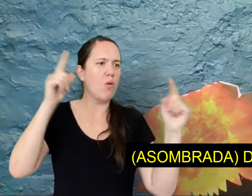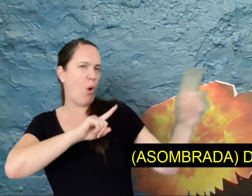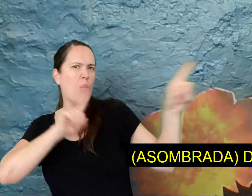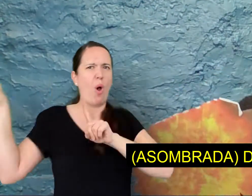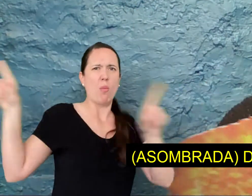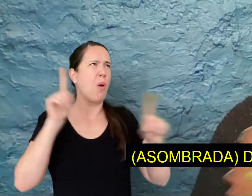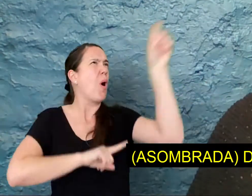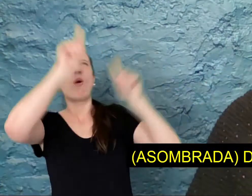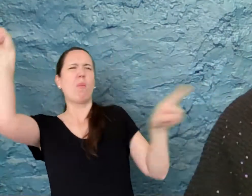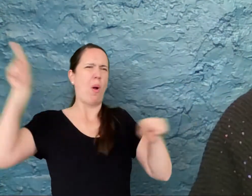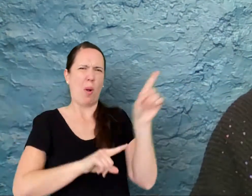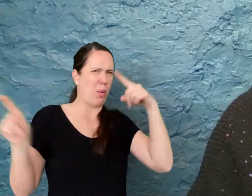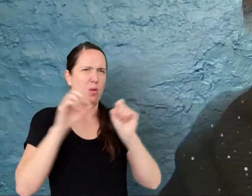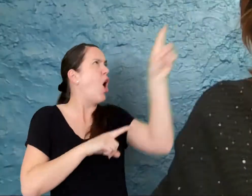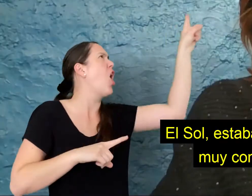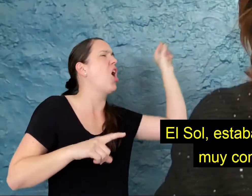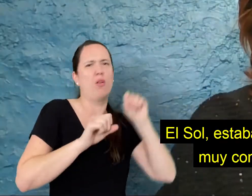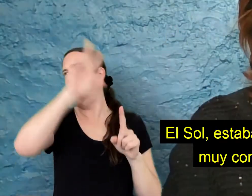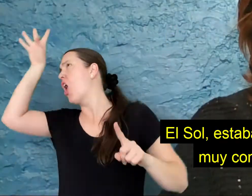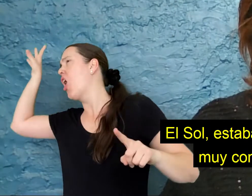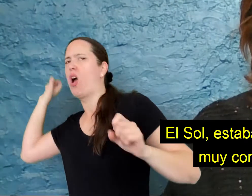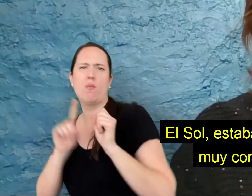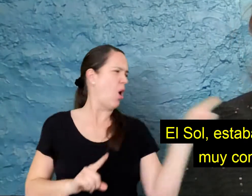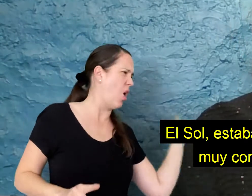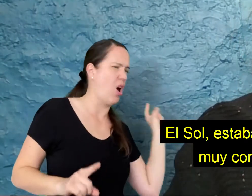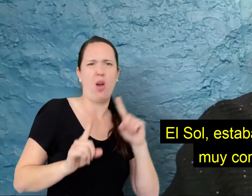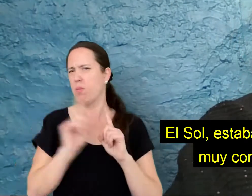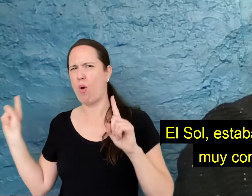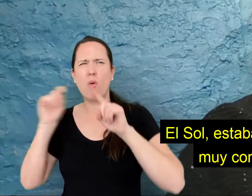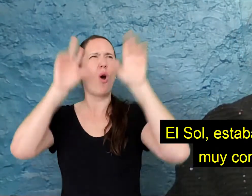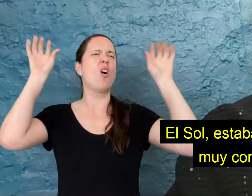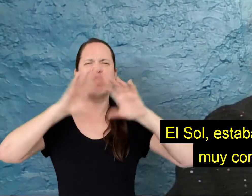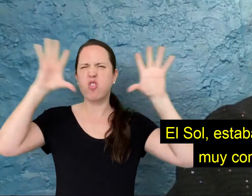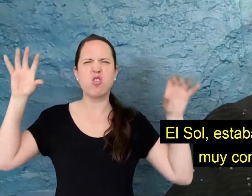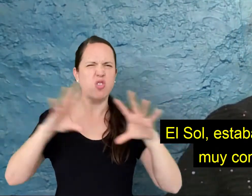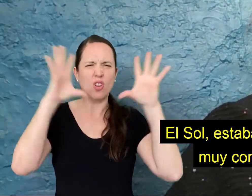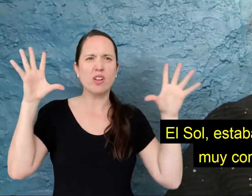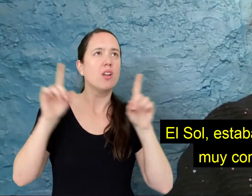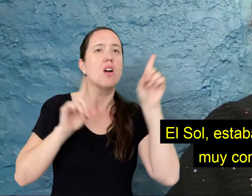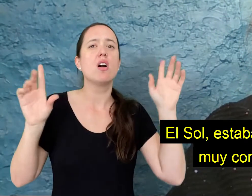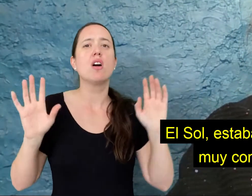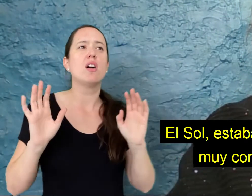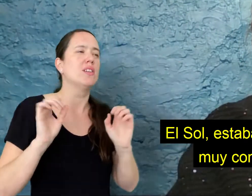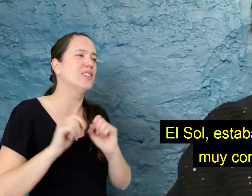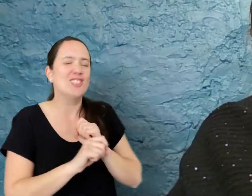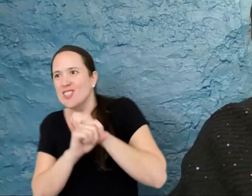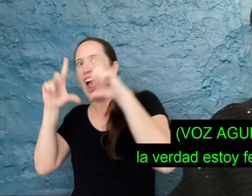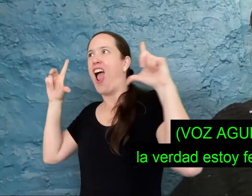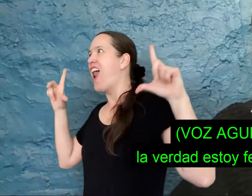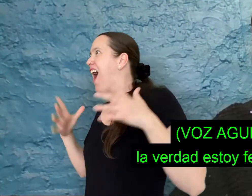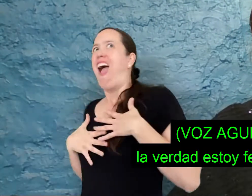todos colores. entonces, el sol estaba muy feliz, muy contento.